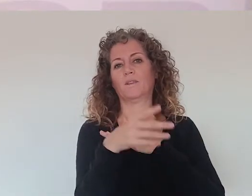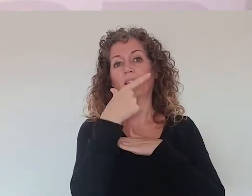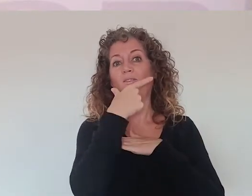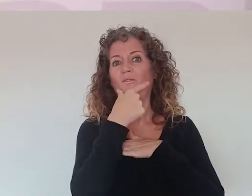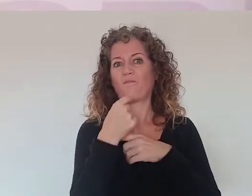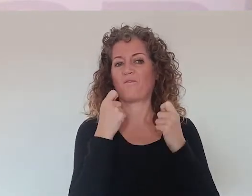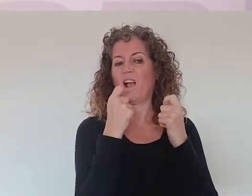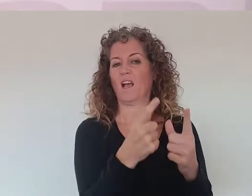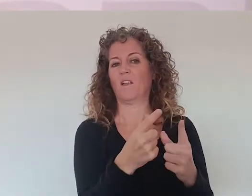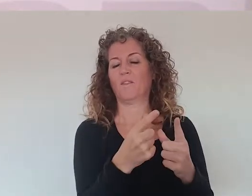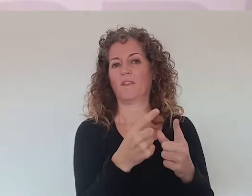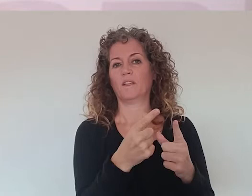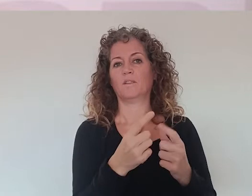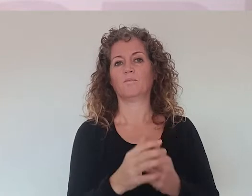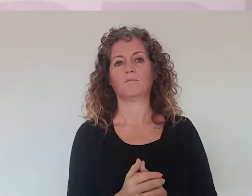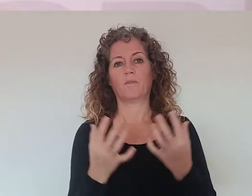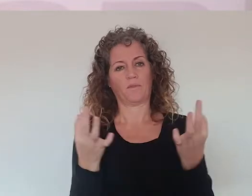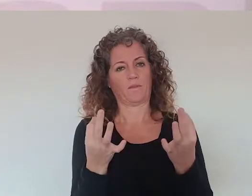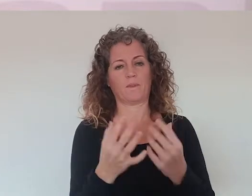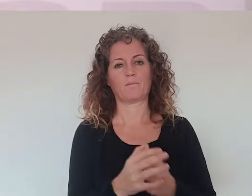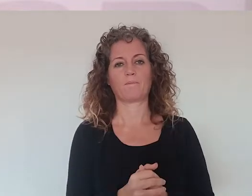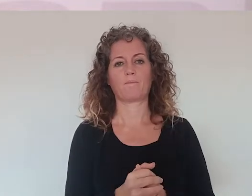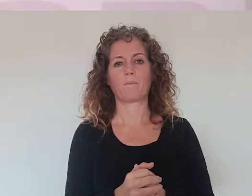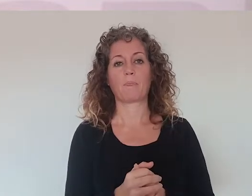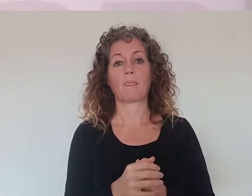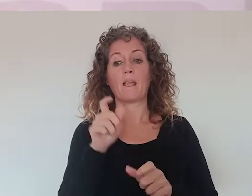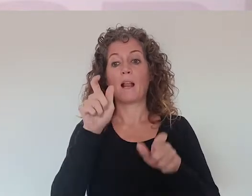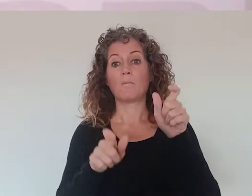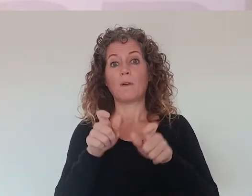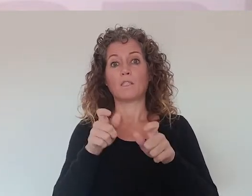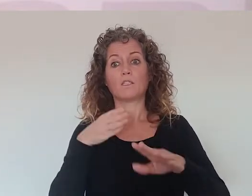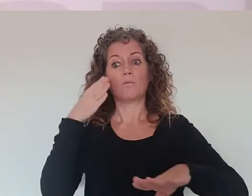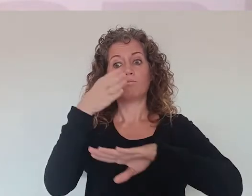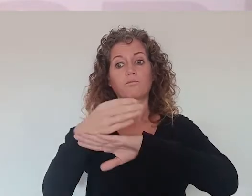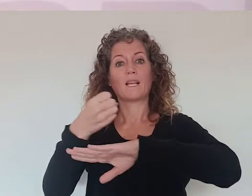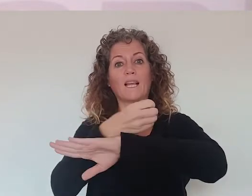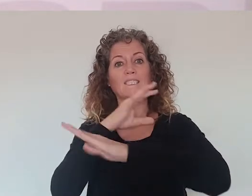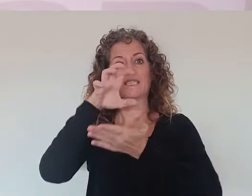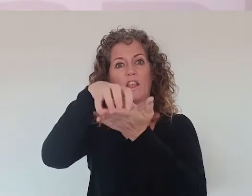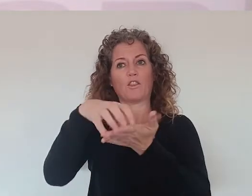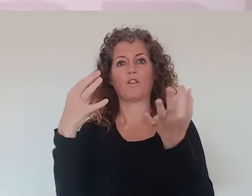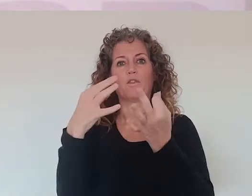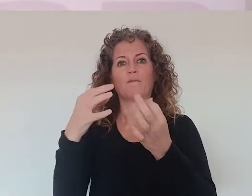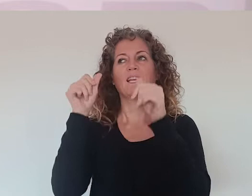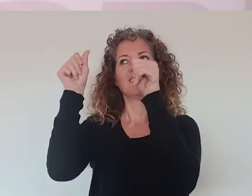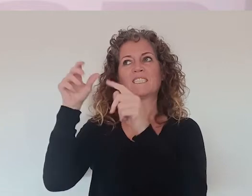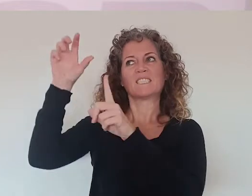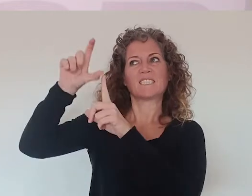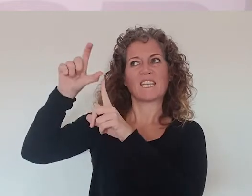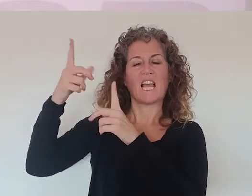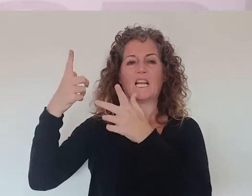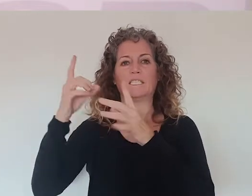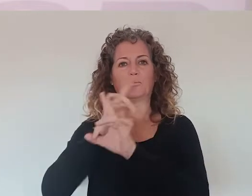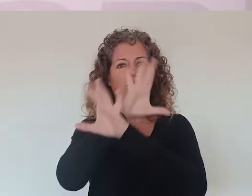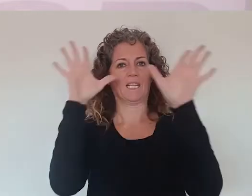tiene que ser accesible y tiene que ser fácil. Luego también cuando las personas van a la estación, pues tiene que haber una buena